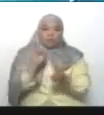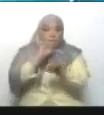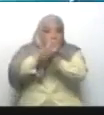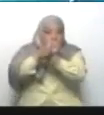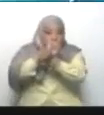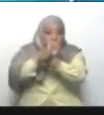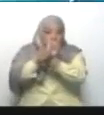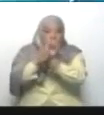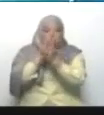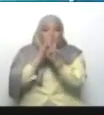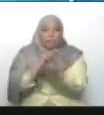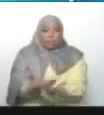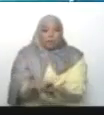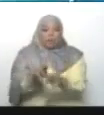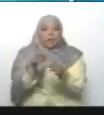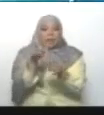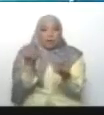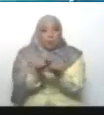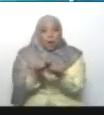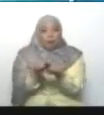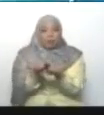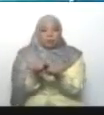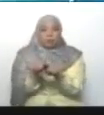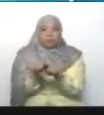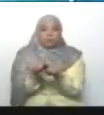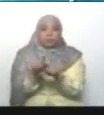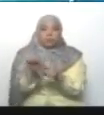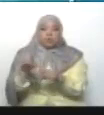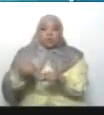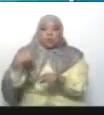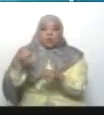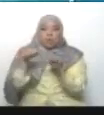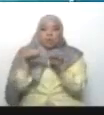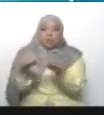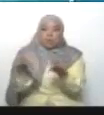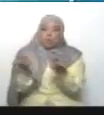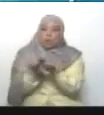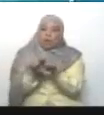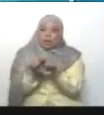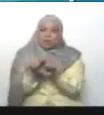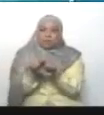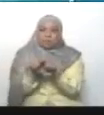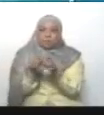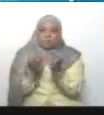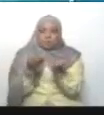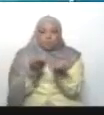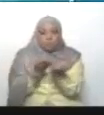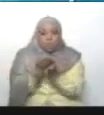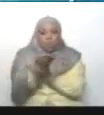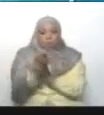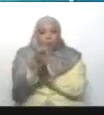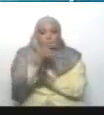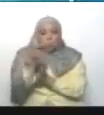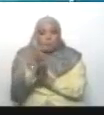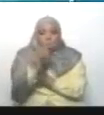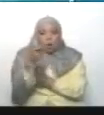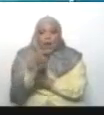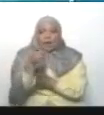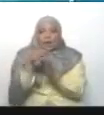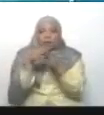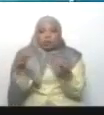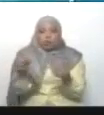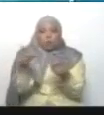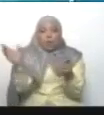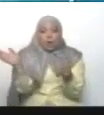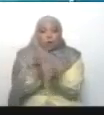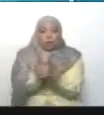Y hubo la respuesta que le dimos a él. Y luego seguimos el hilito. Conspiración tras conspiración y las desmontamos todas.